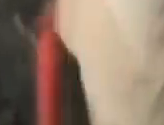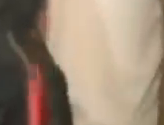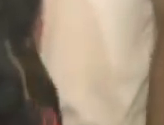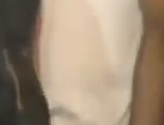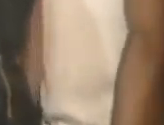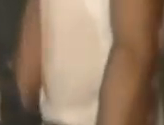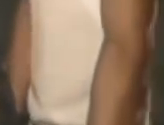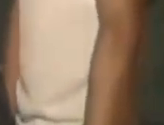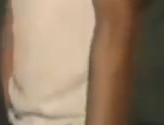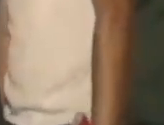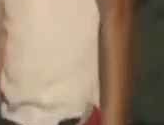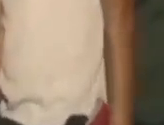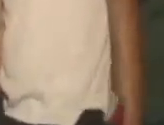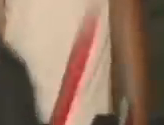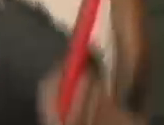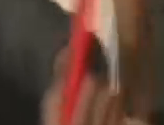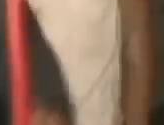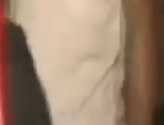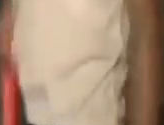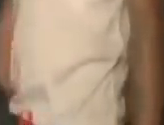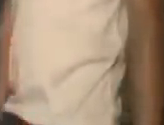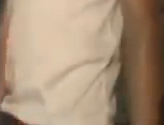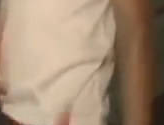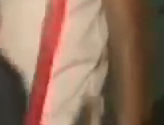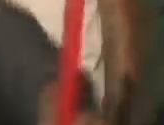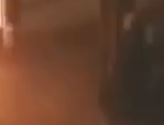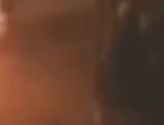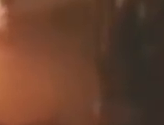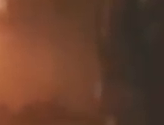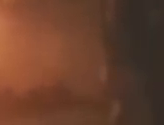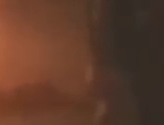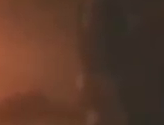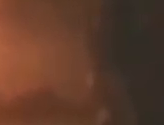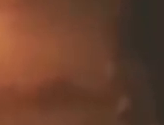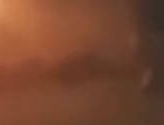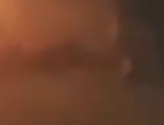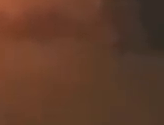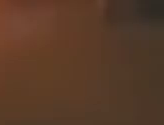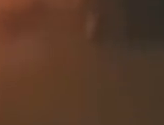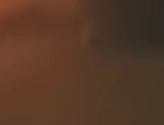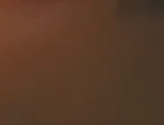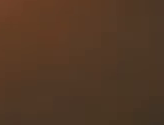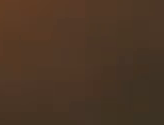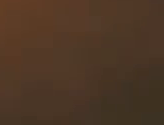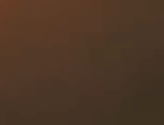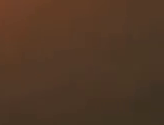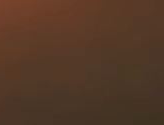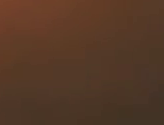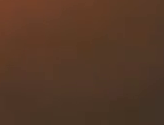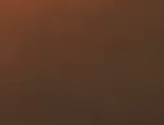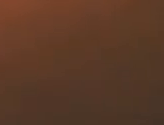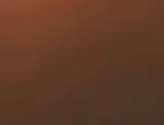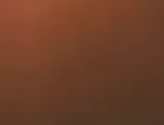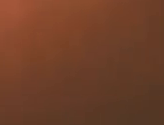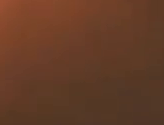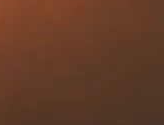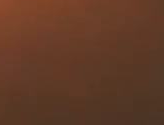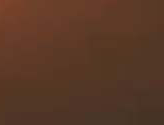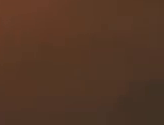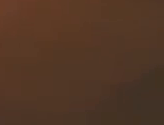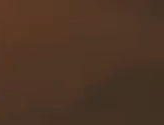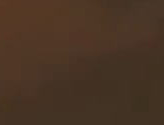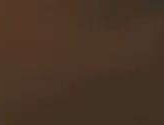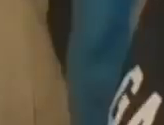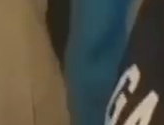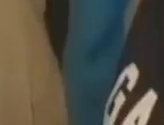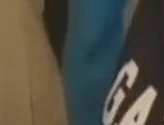entonces uno se va a morir de la hambre y una puerta de respeto sacándole comparendos a uno tengo 6 niños los cuales no han desayunado